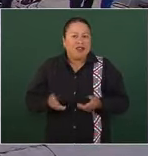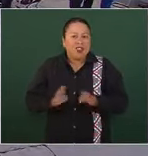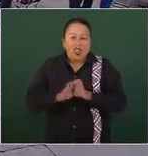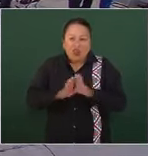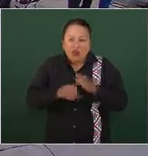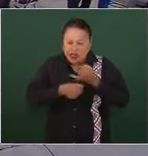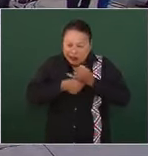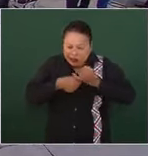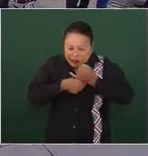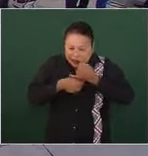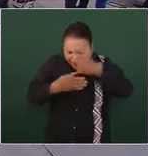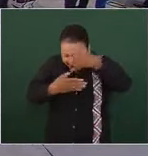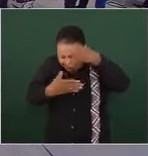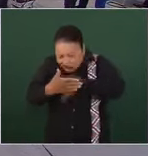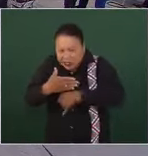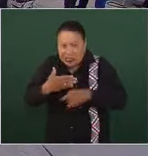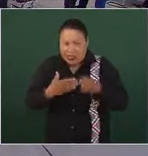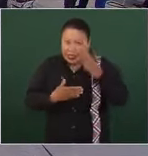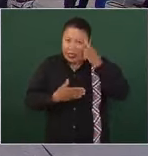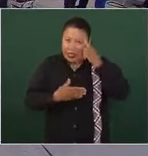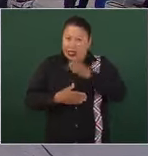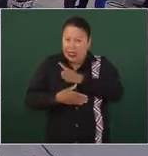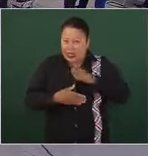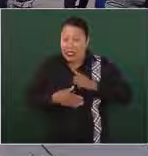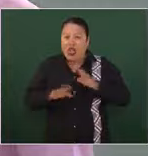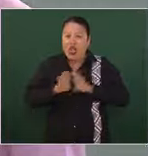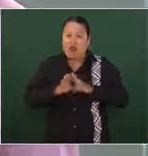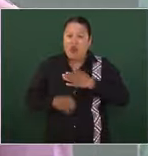fondo y de entender de que se trata de justicia.